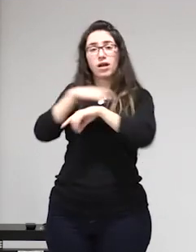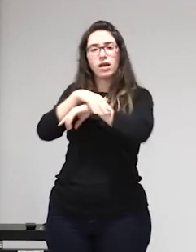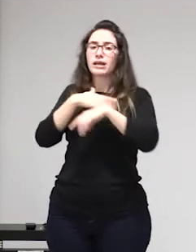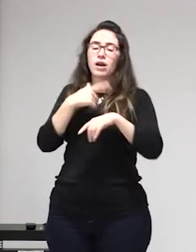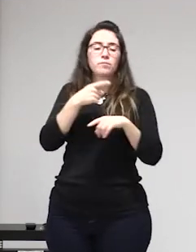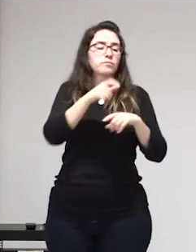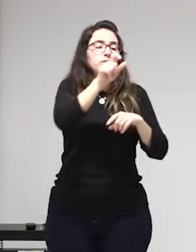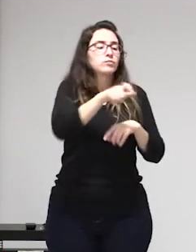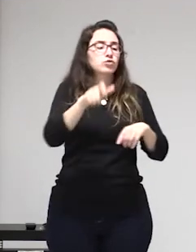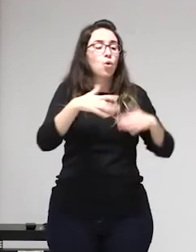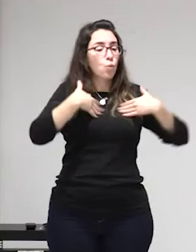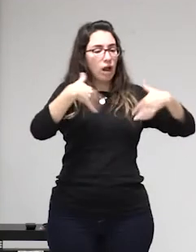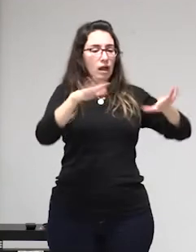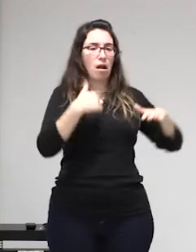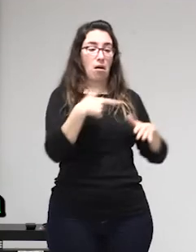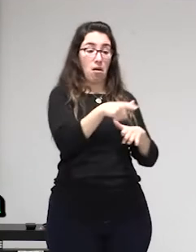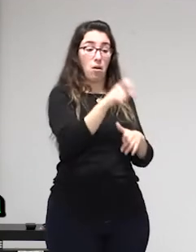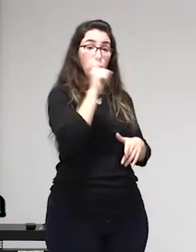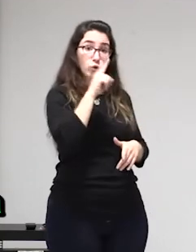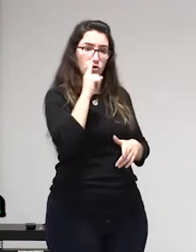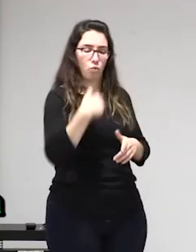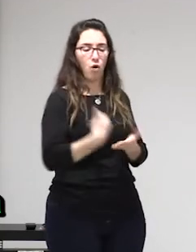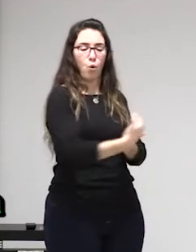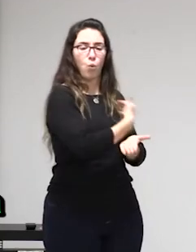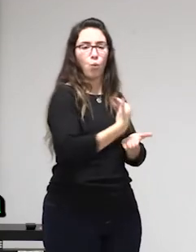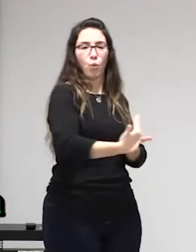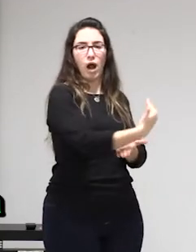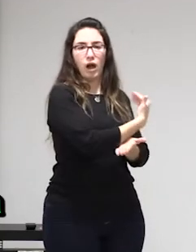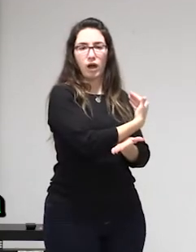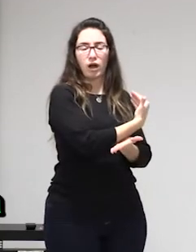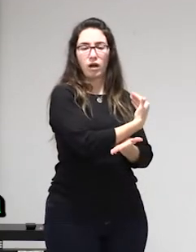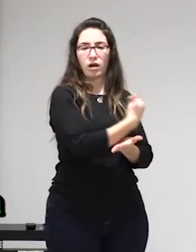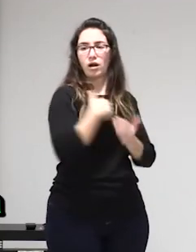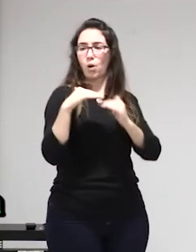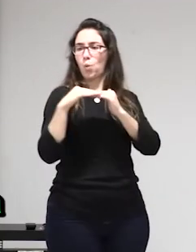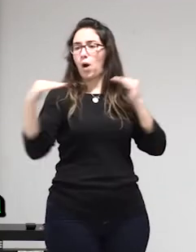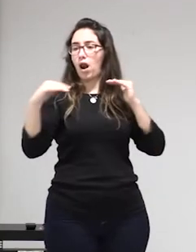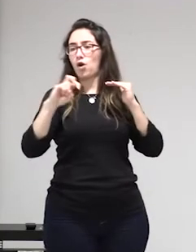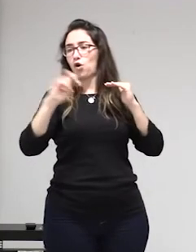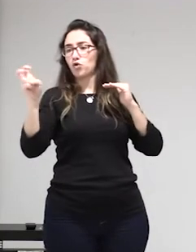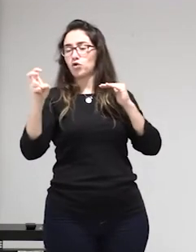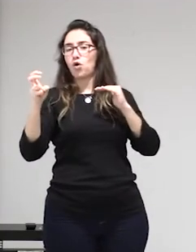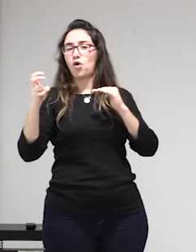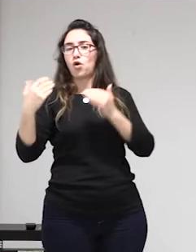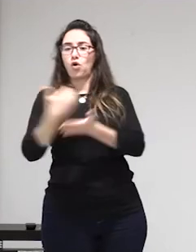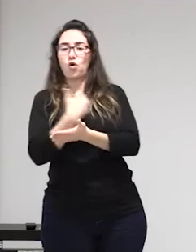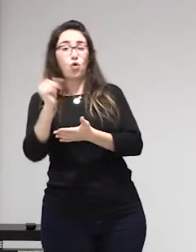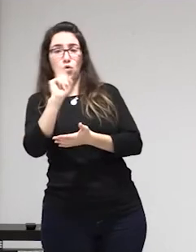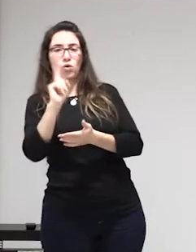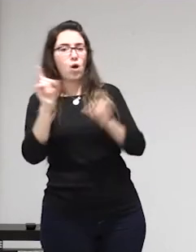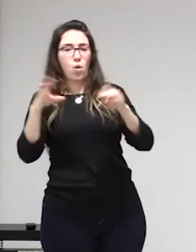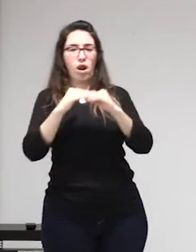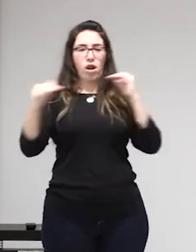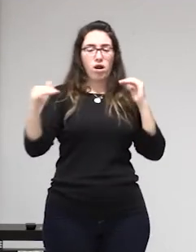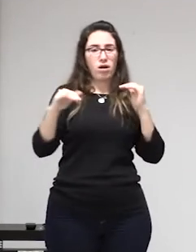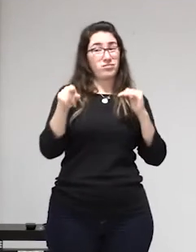esto para empezar recuerdo que hay víctimas de trata en muchísimos sectores y que hay migrantes en